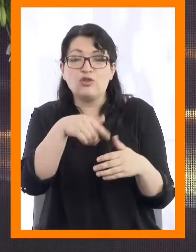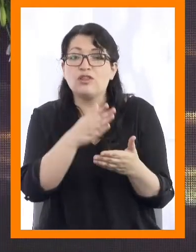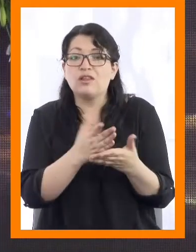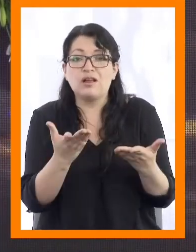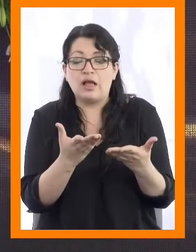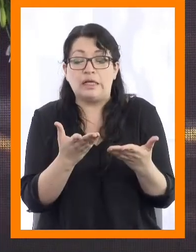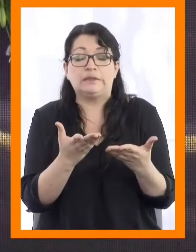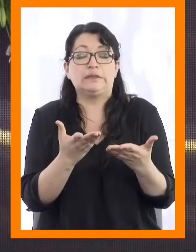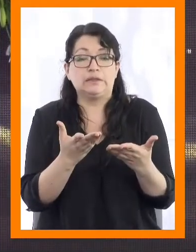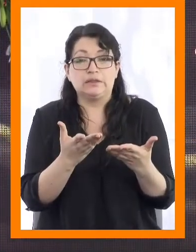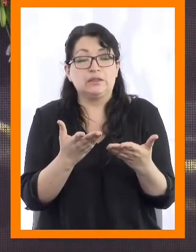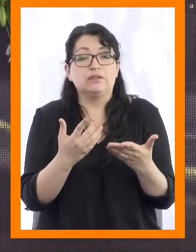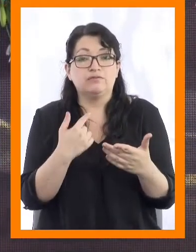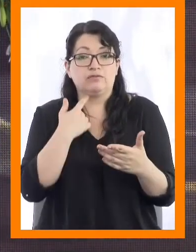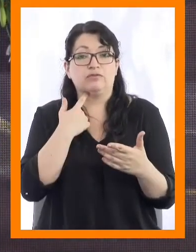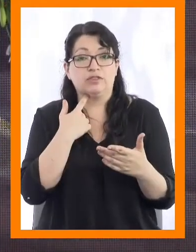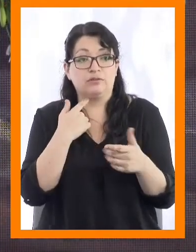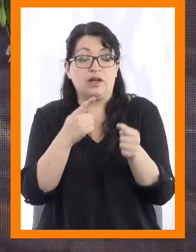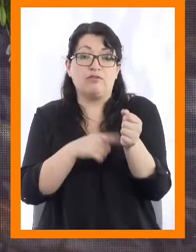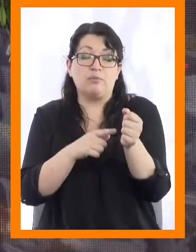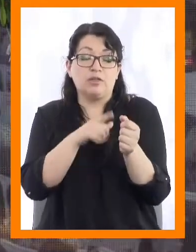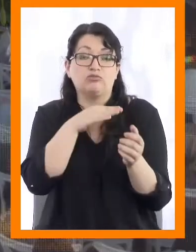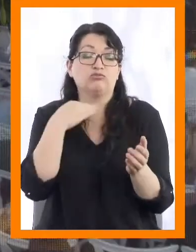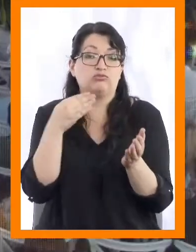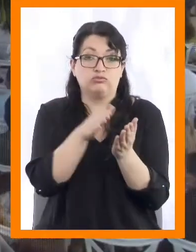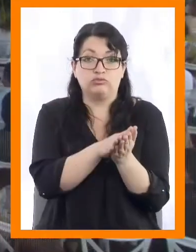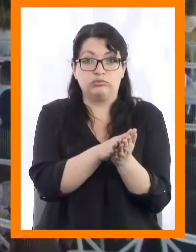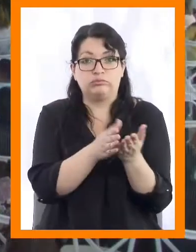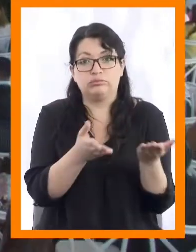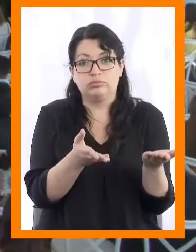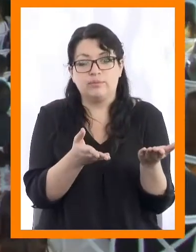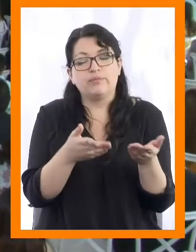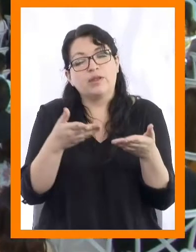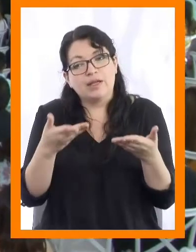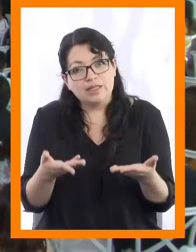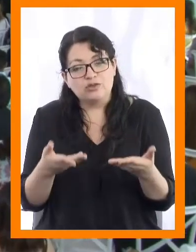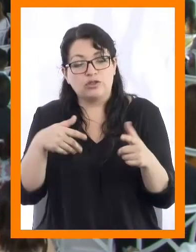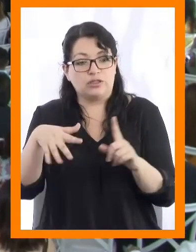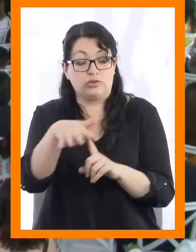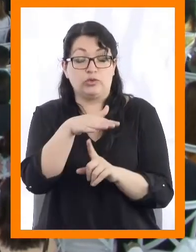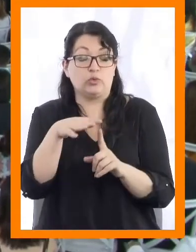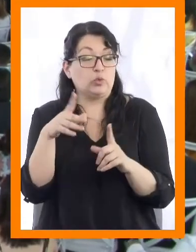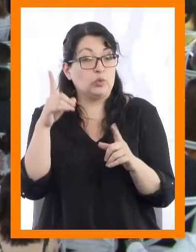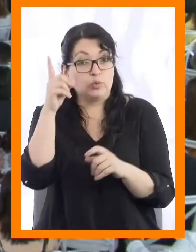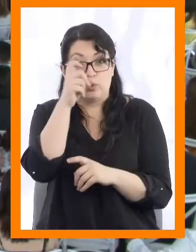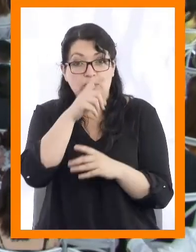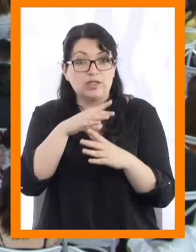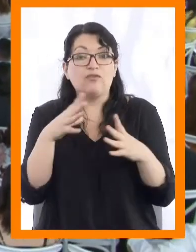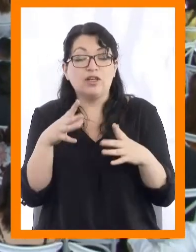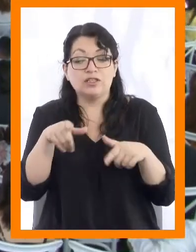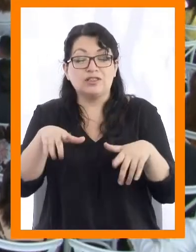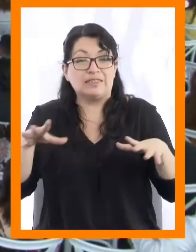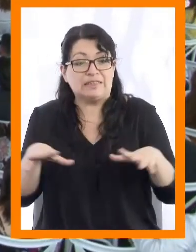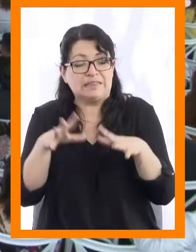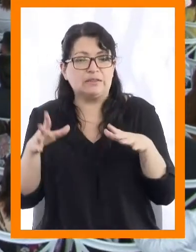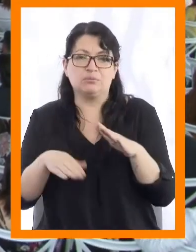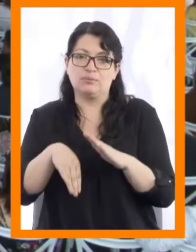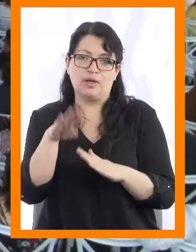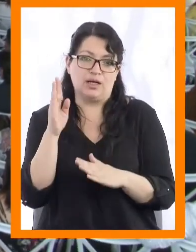pérdida de seres queridos. Por eso, en este escenario tan adverso, el esfuerzo ha sido mayor.